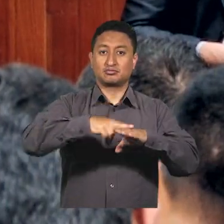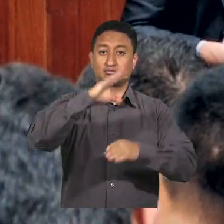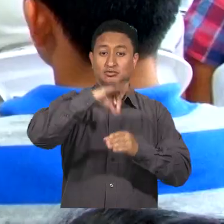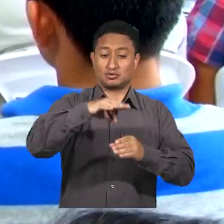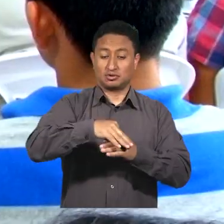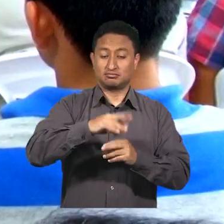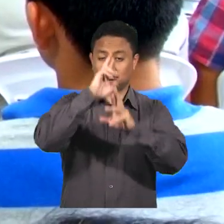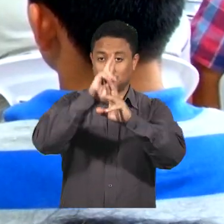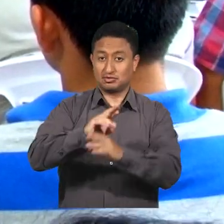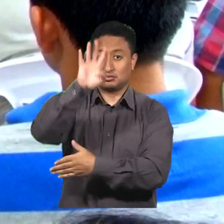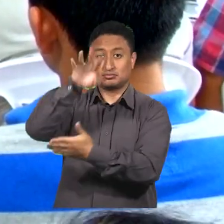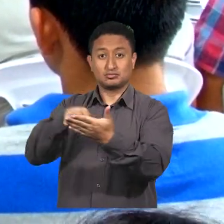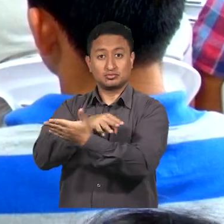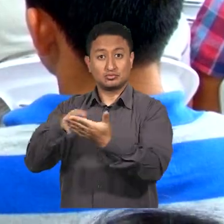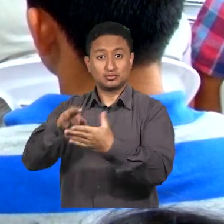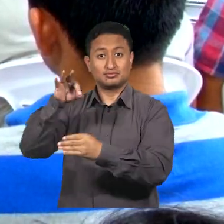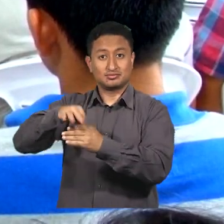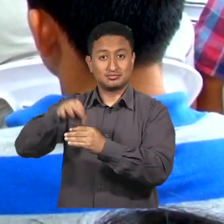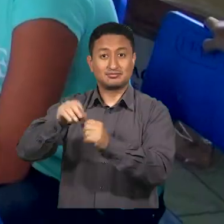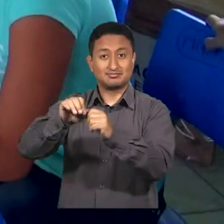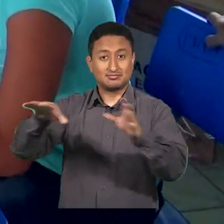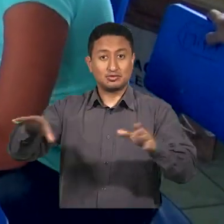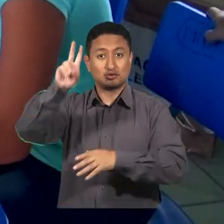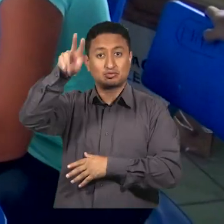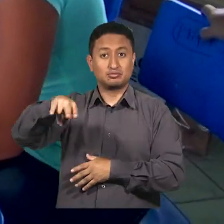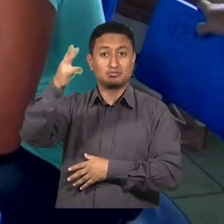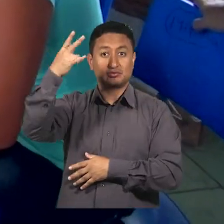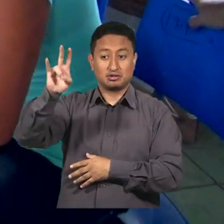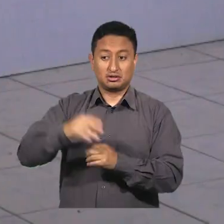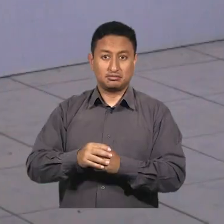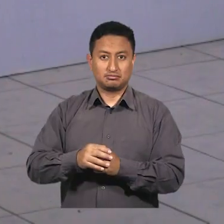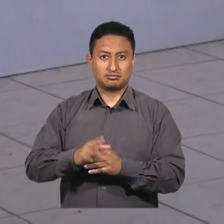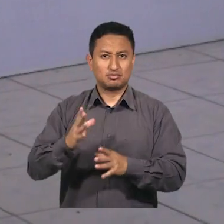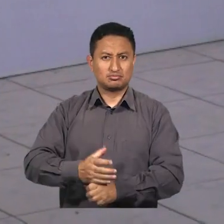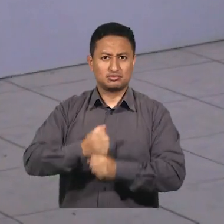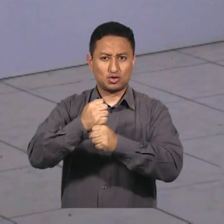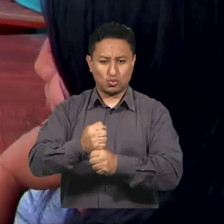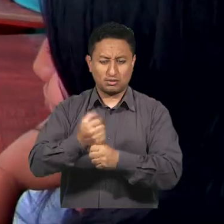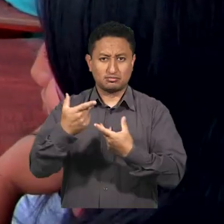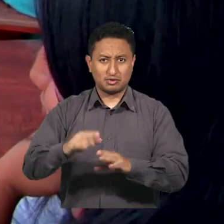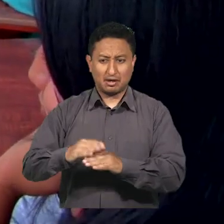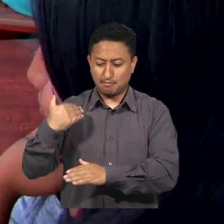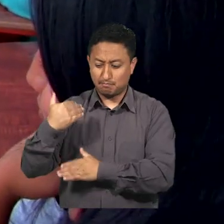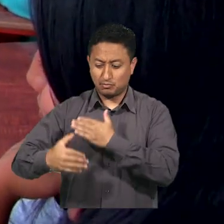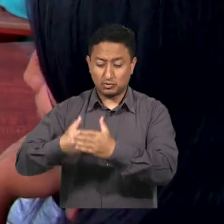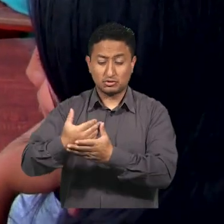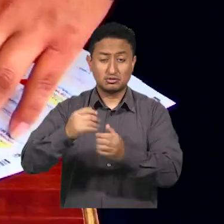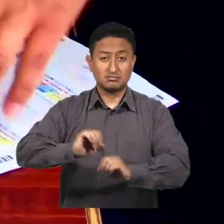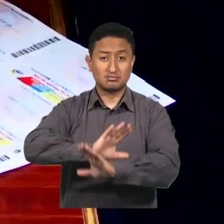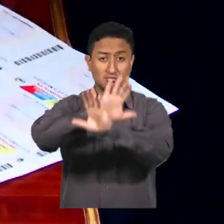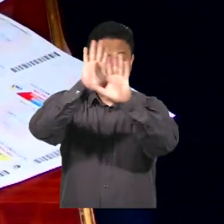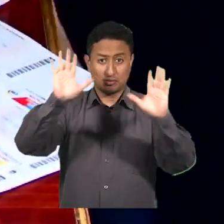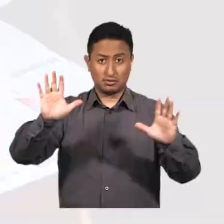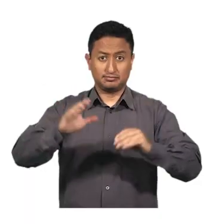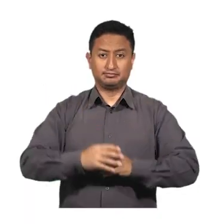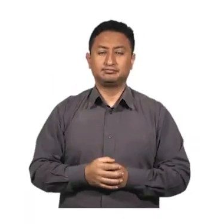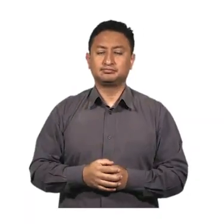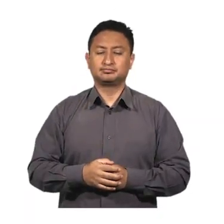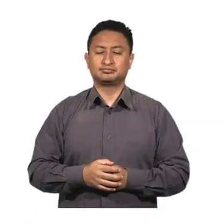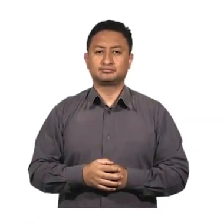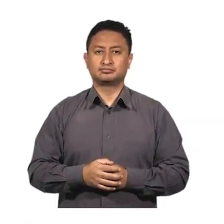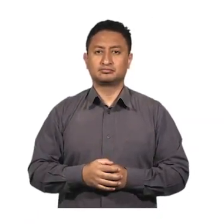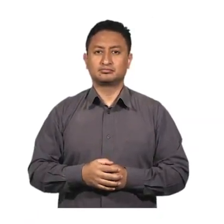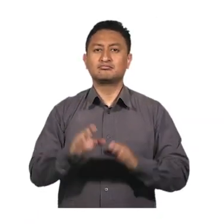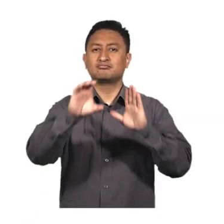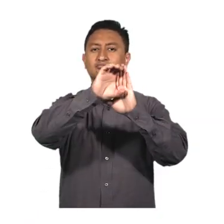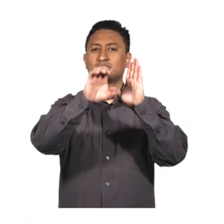del calendario para las elecciones generales de 2017, garantiza la seguridad y la transparencia en todo el proceso. La